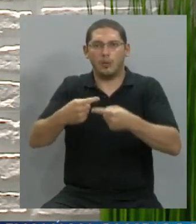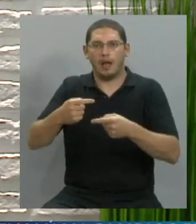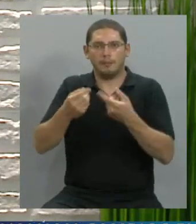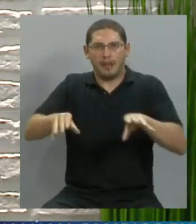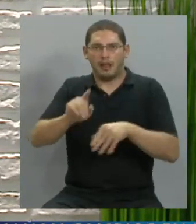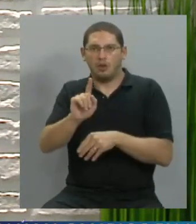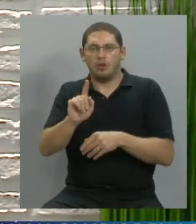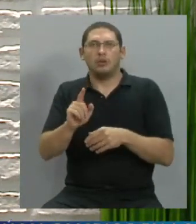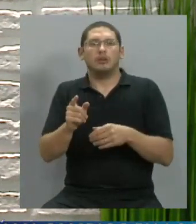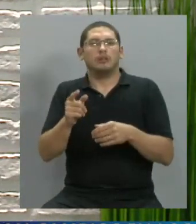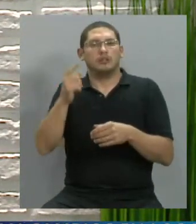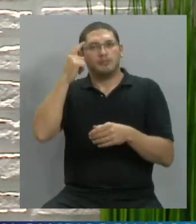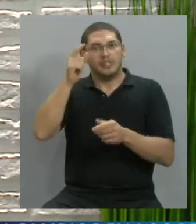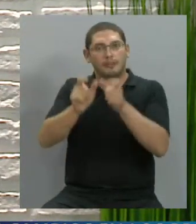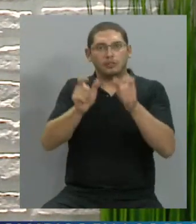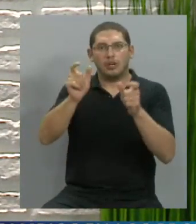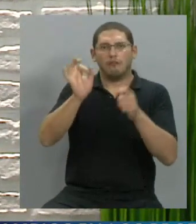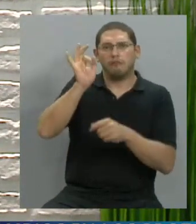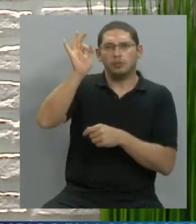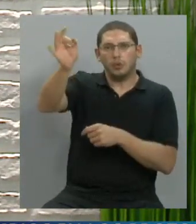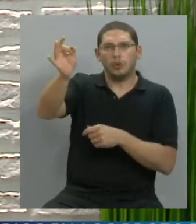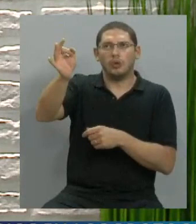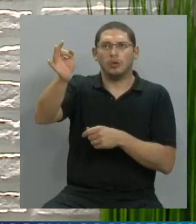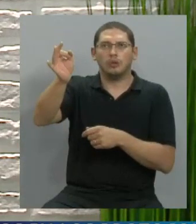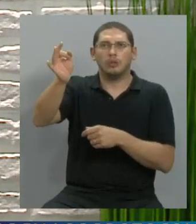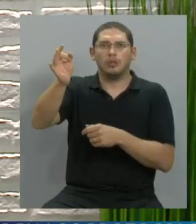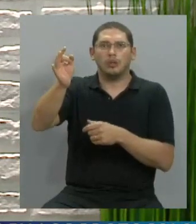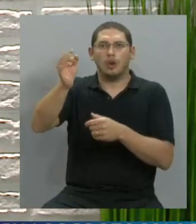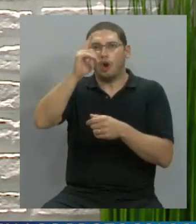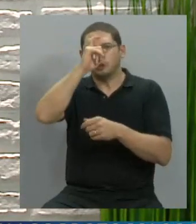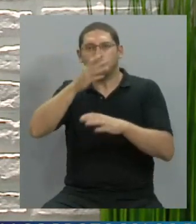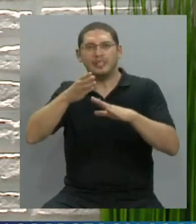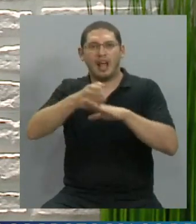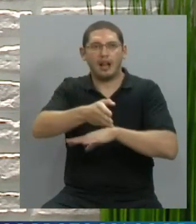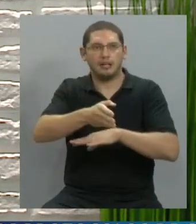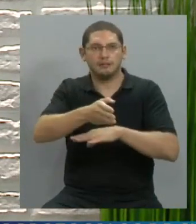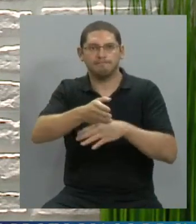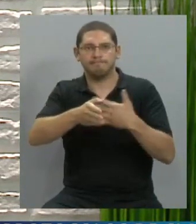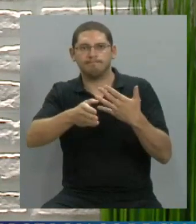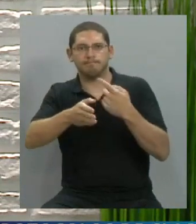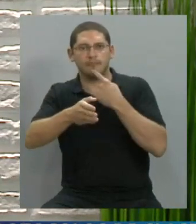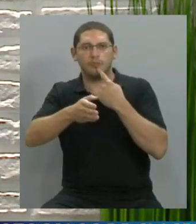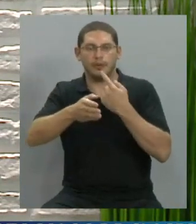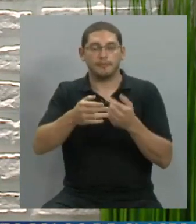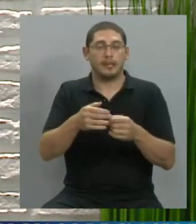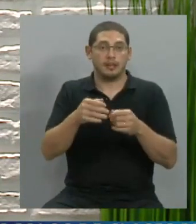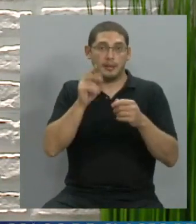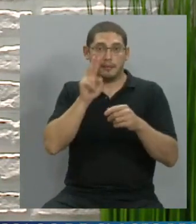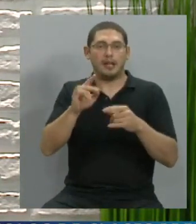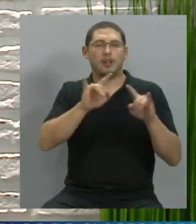peligro para futuros pacientes en potencial, ¿no?, que pueden llegar a una clínica hasta un hospital. Todo esto lo vas a encontrar en www